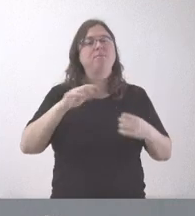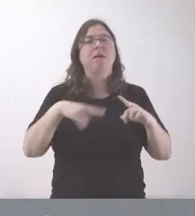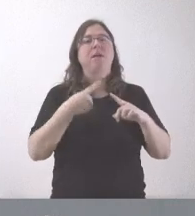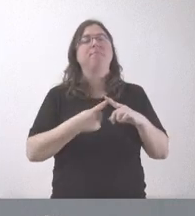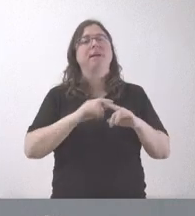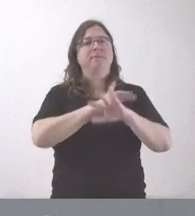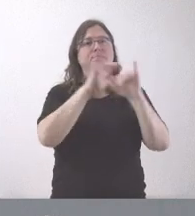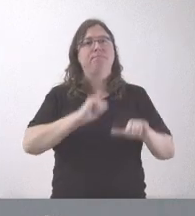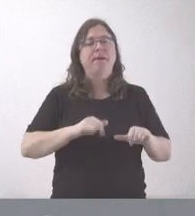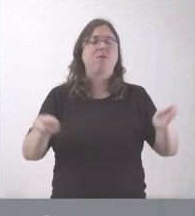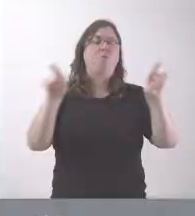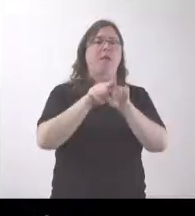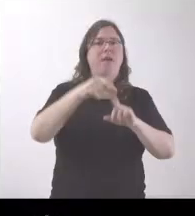mujeres.